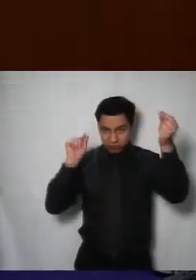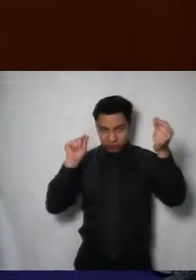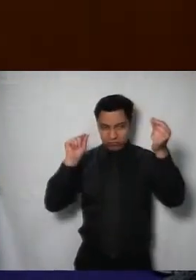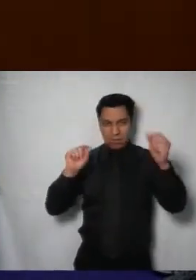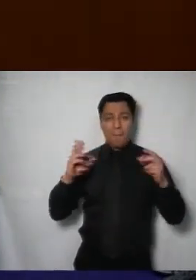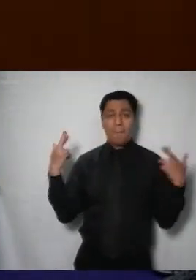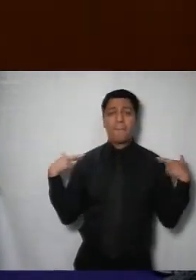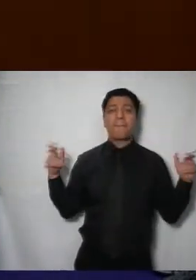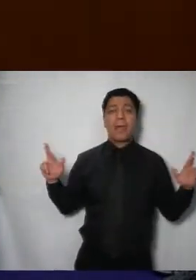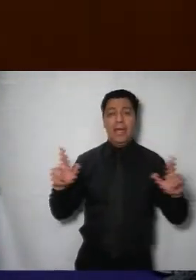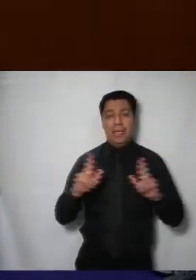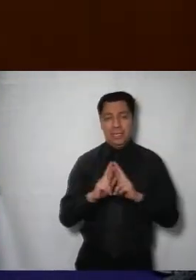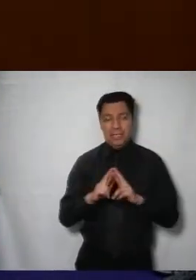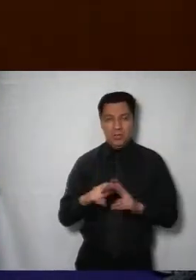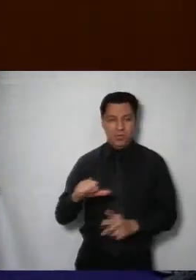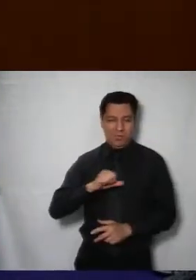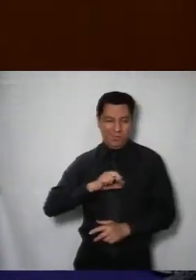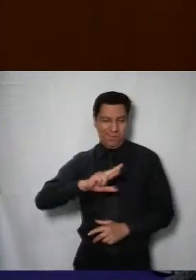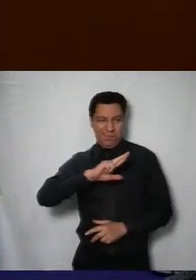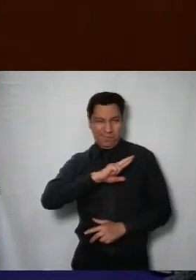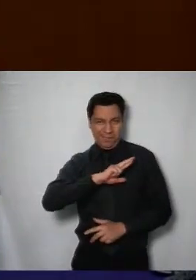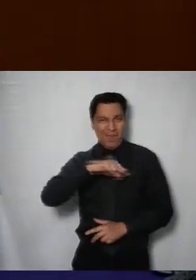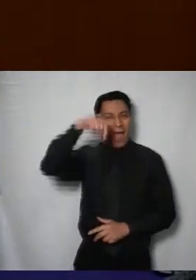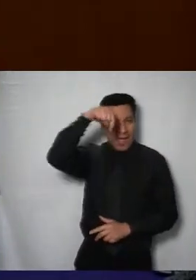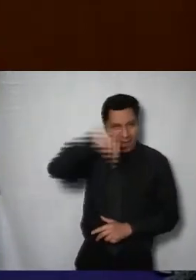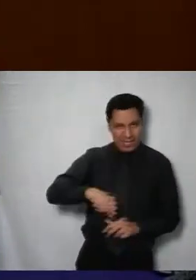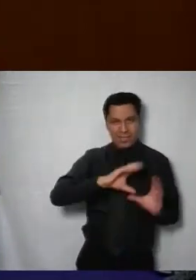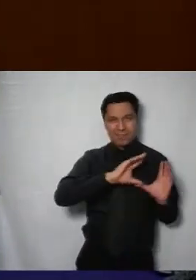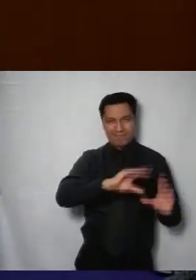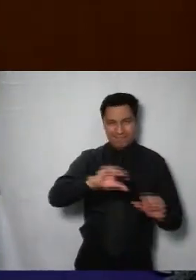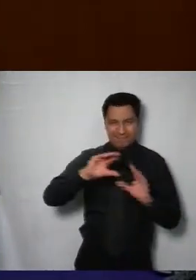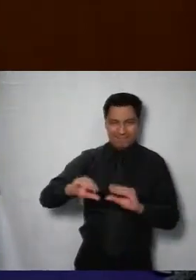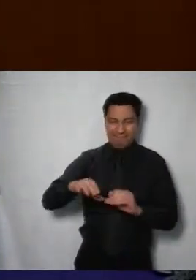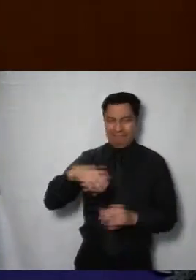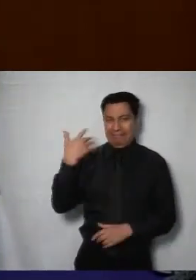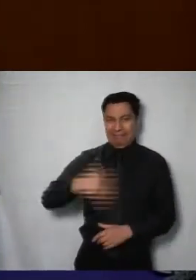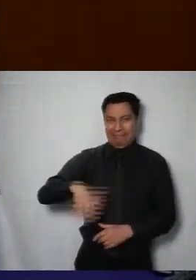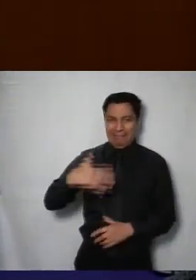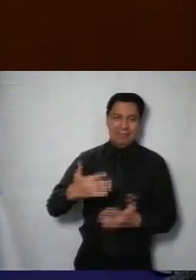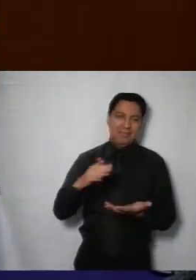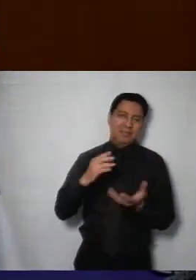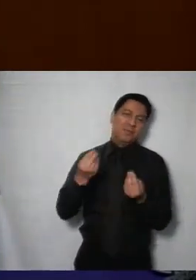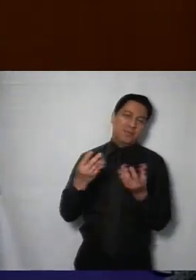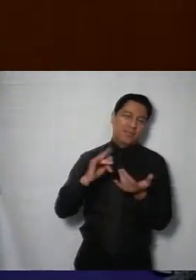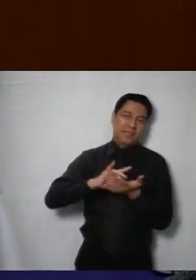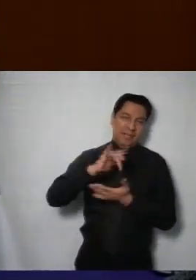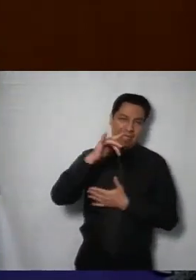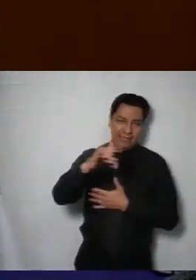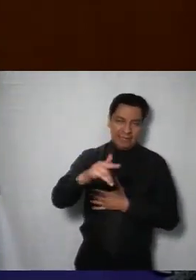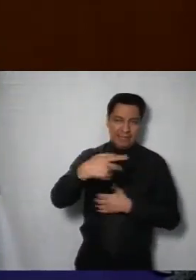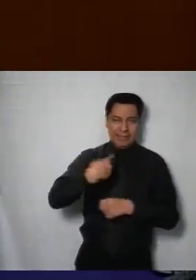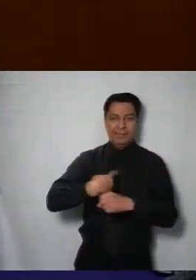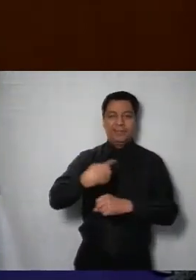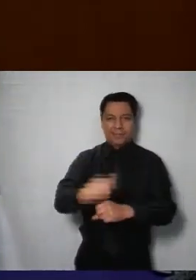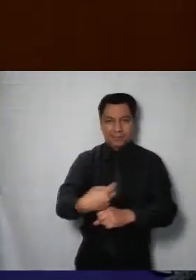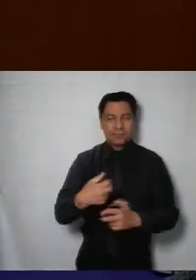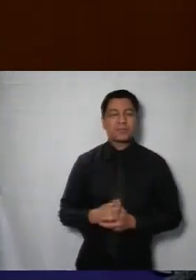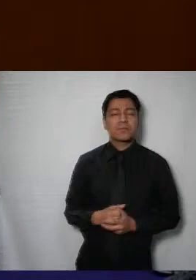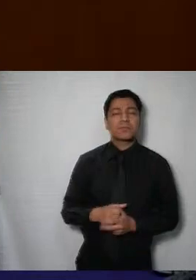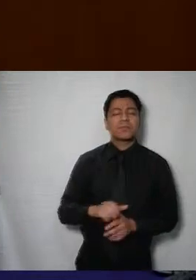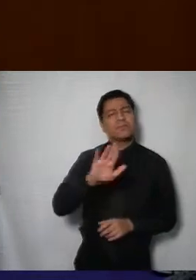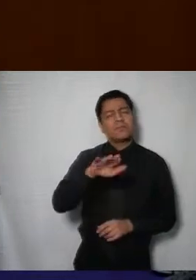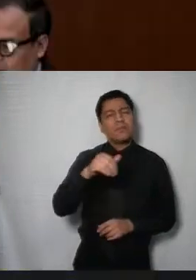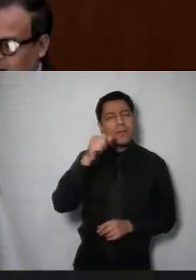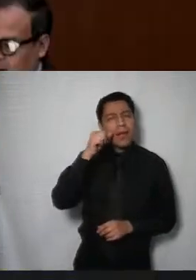facultad también bueno primero decirles que como es de su conocimiento el día de ayer